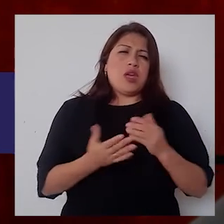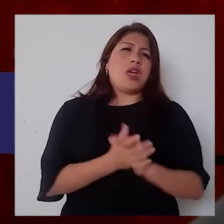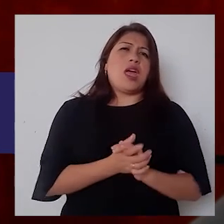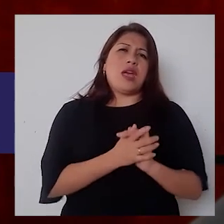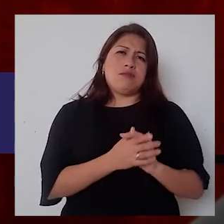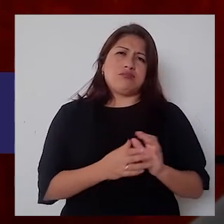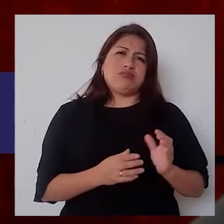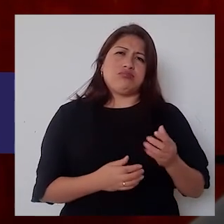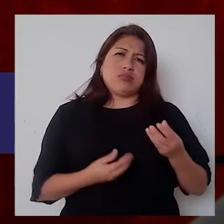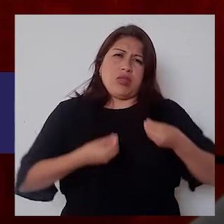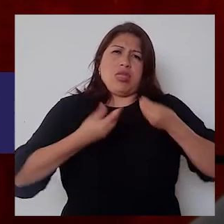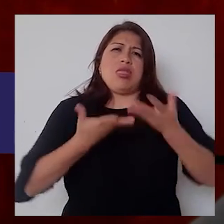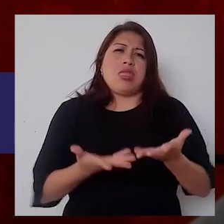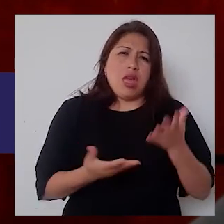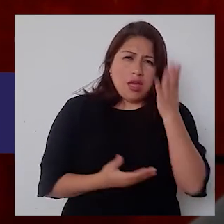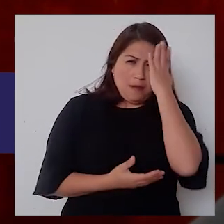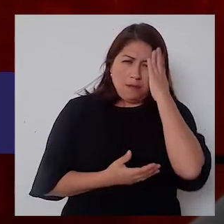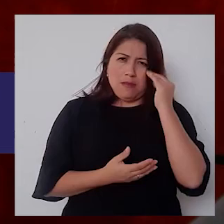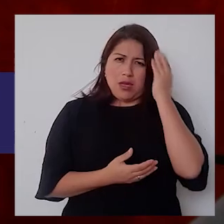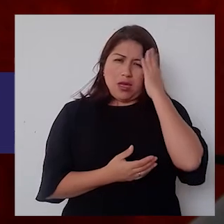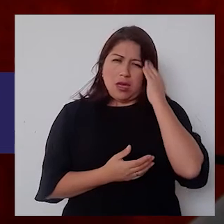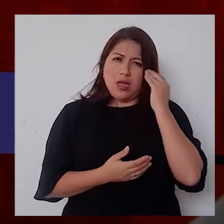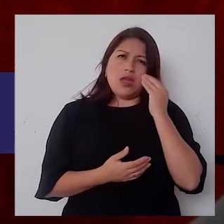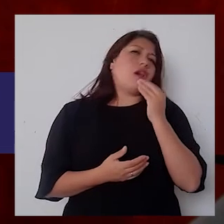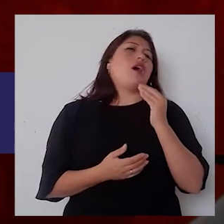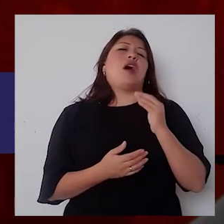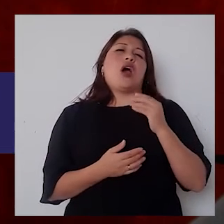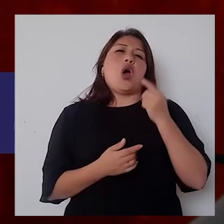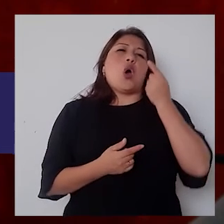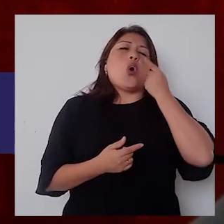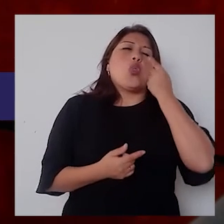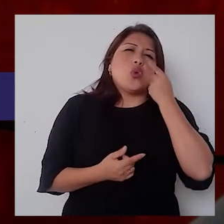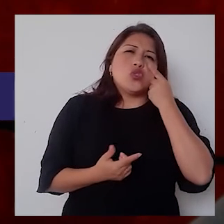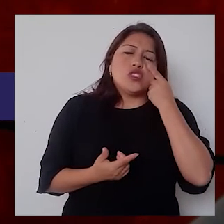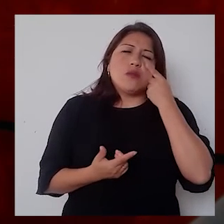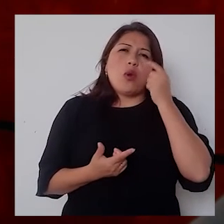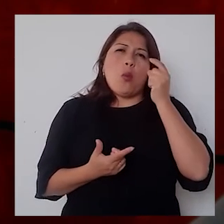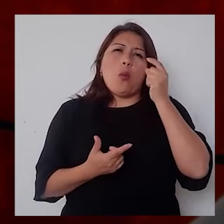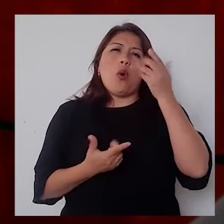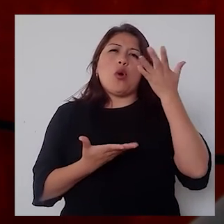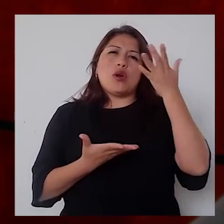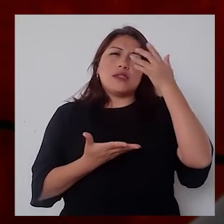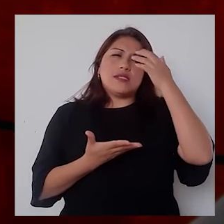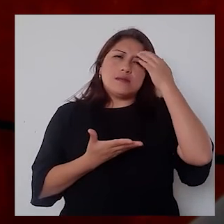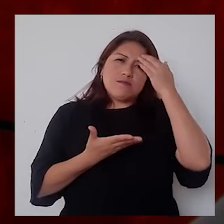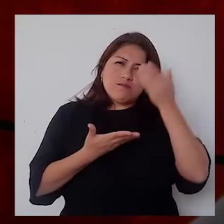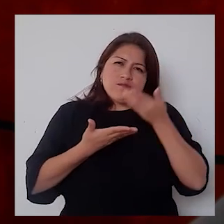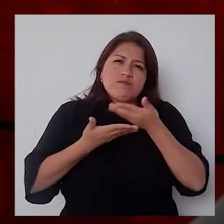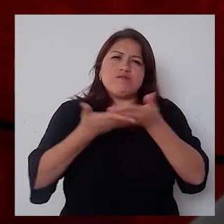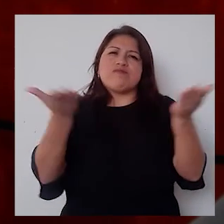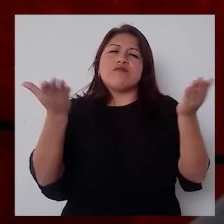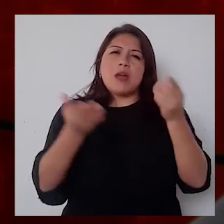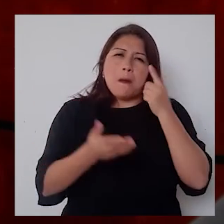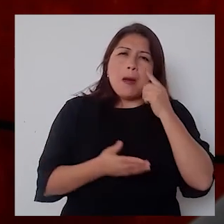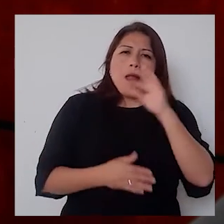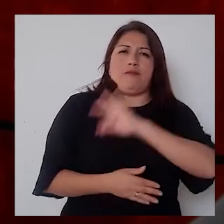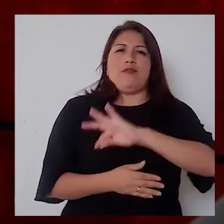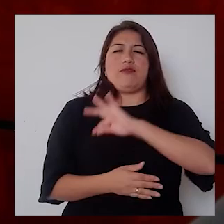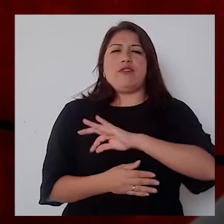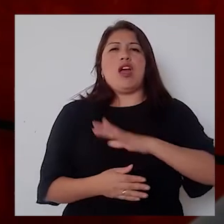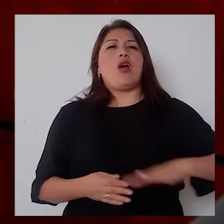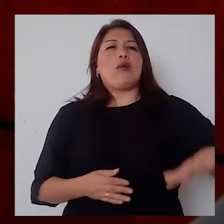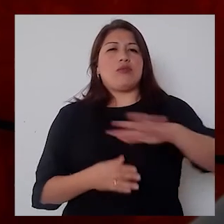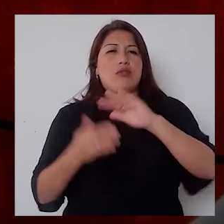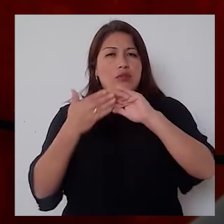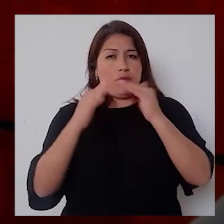de nuestra experiencia, de compartir un poco de nuestro conocimiento y nuestra experiencia, siempre en bienestar de la comunidad. Y yo creo que se